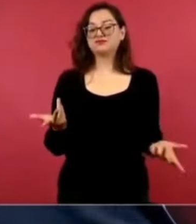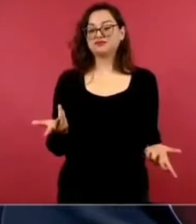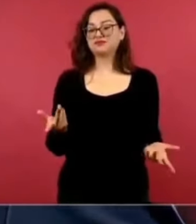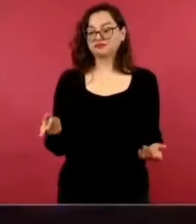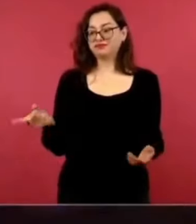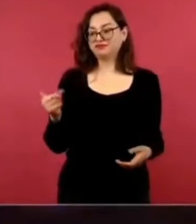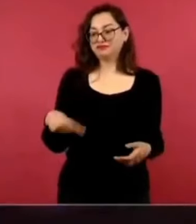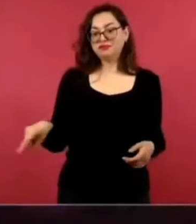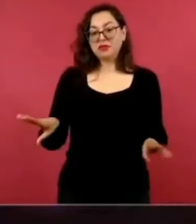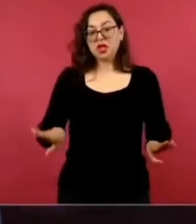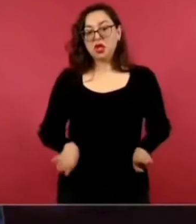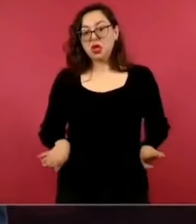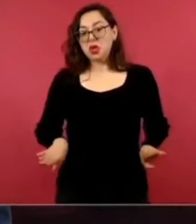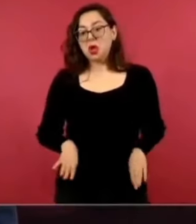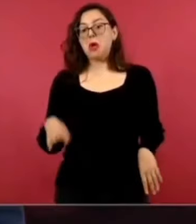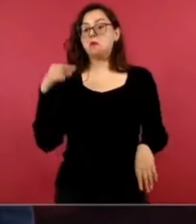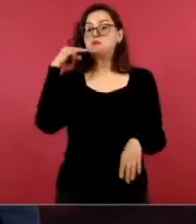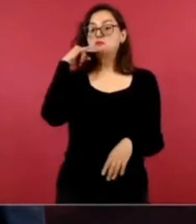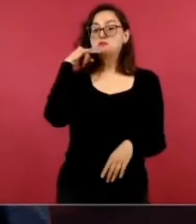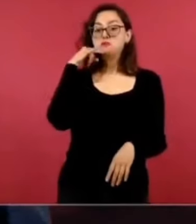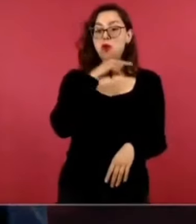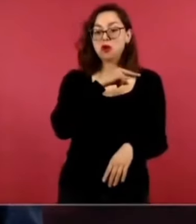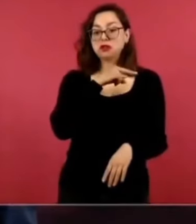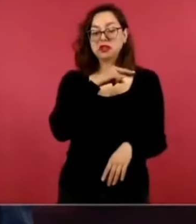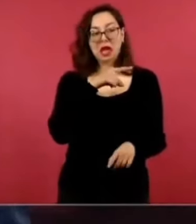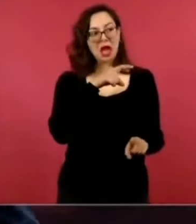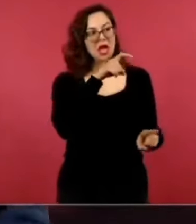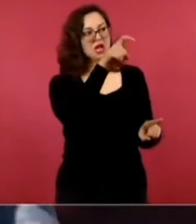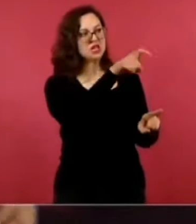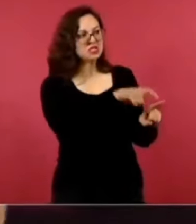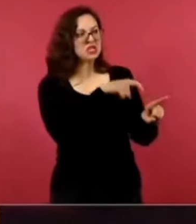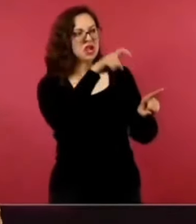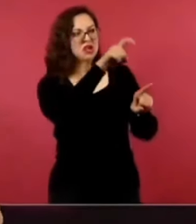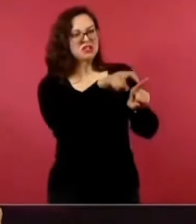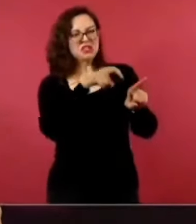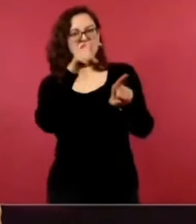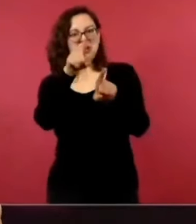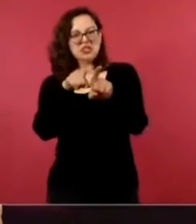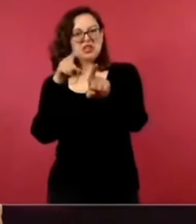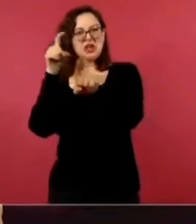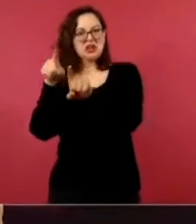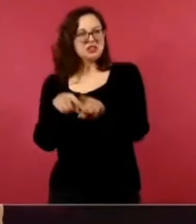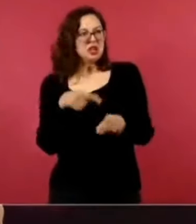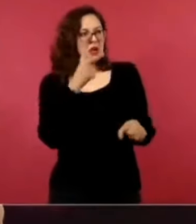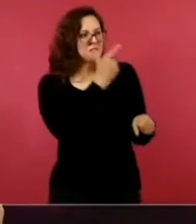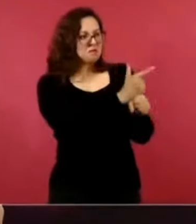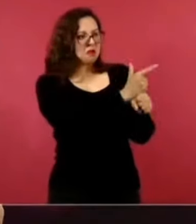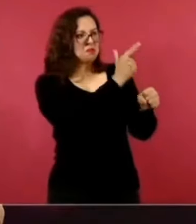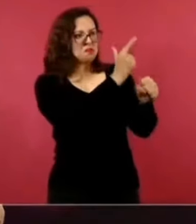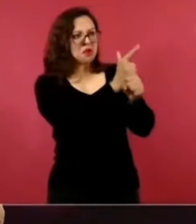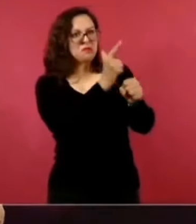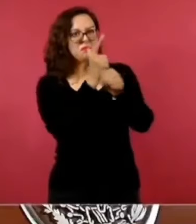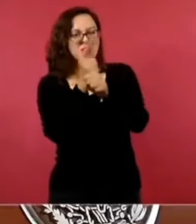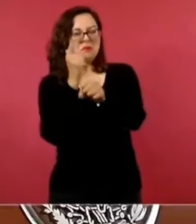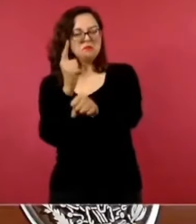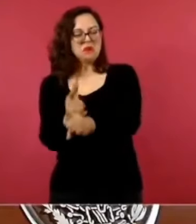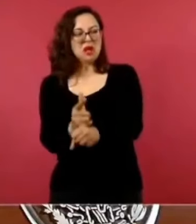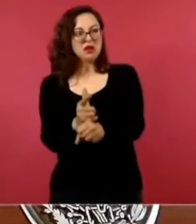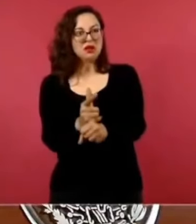la paja en el ojo ajeno